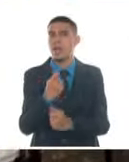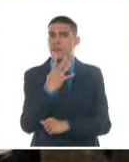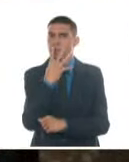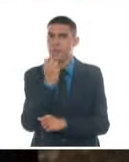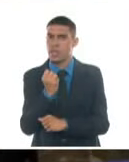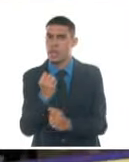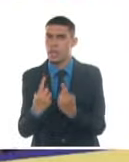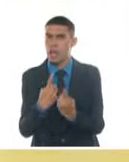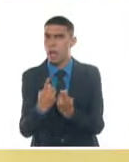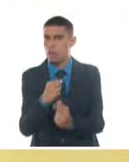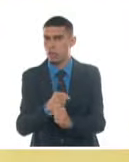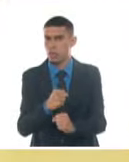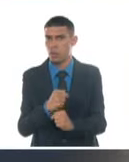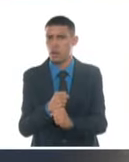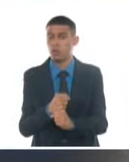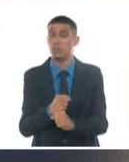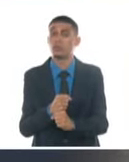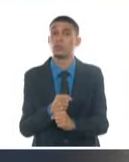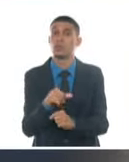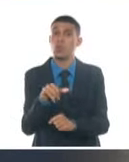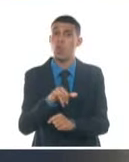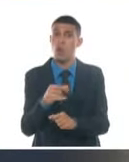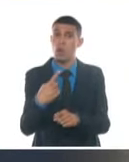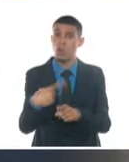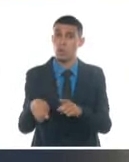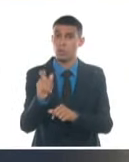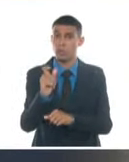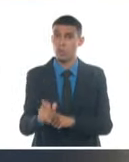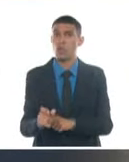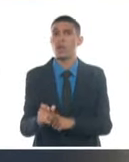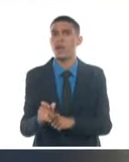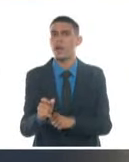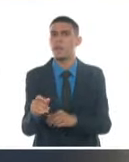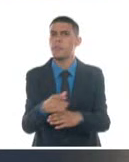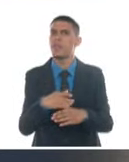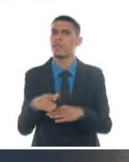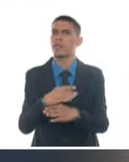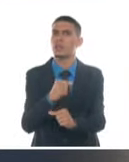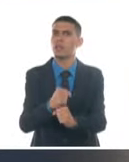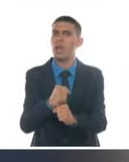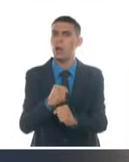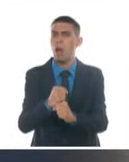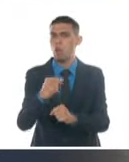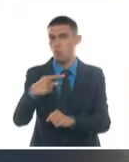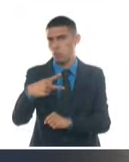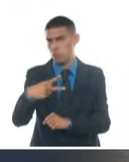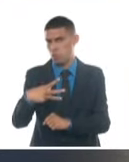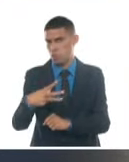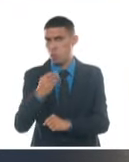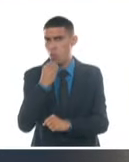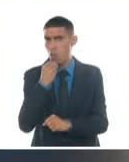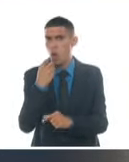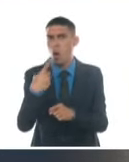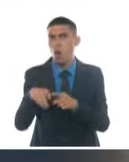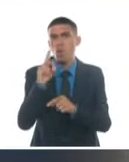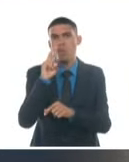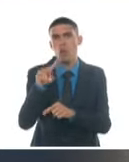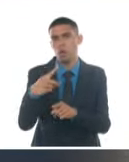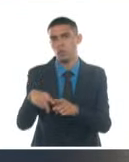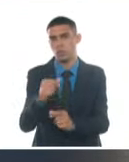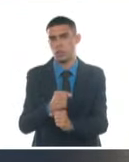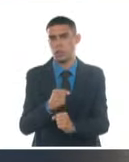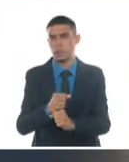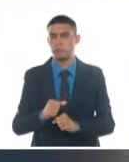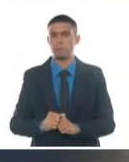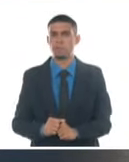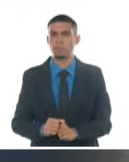convocatoria incluyó a quienes desean ejercer el pluriempleo o buscan una opción laboral que es distinta a la que hoy poseen. Por